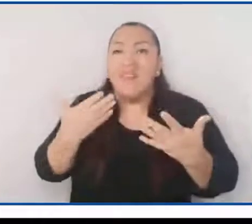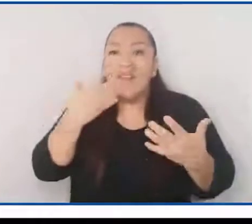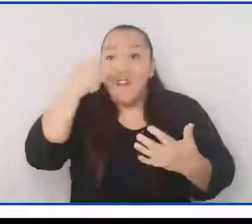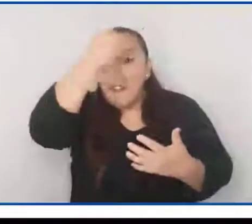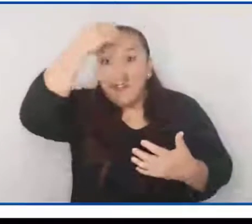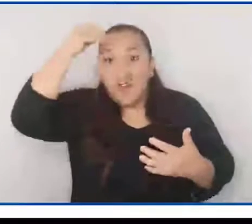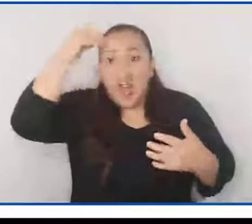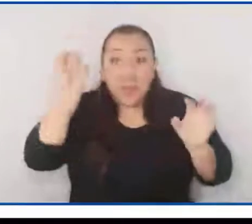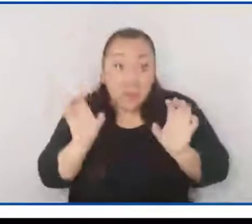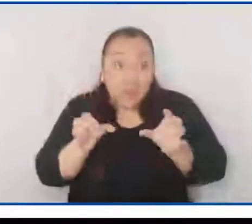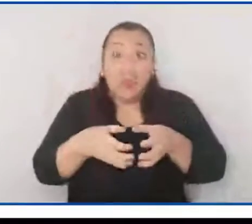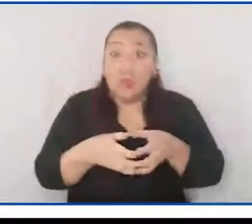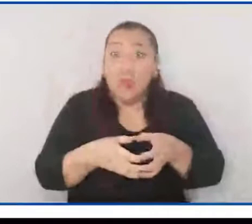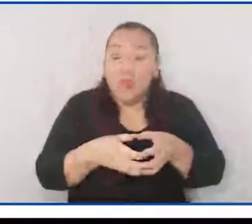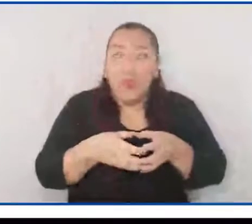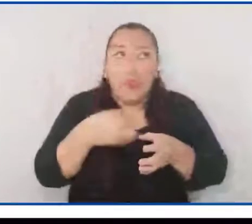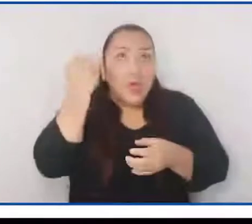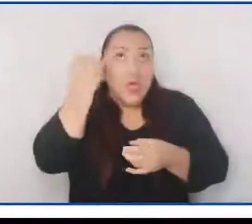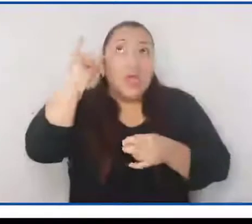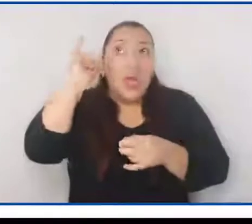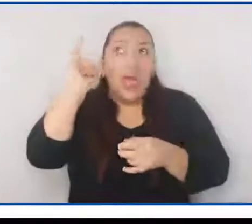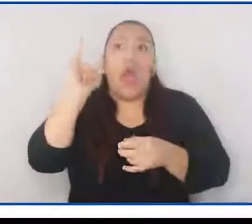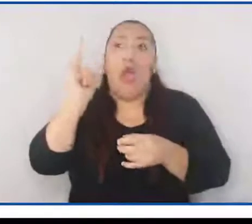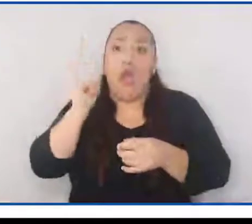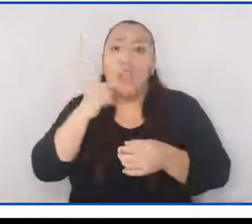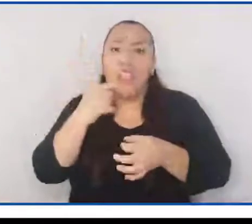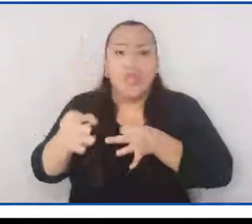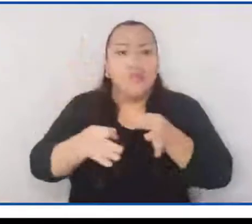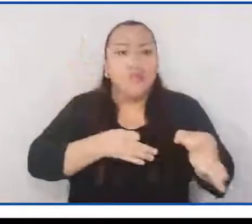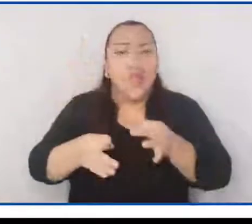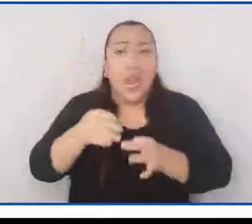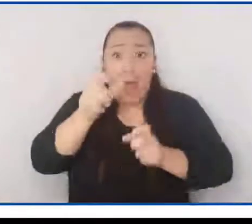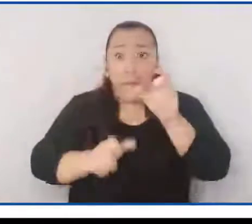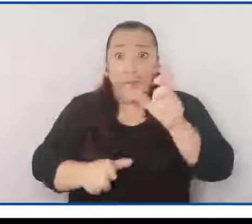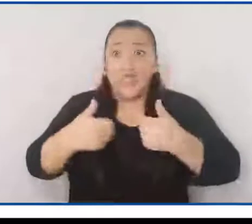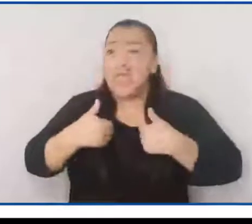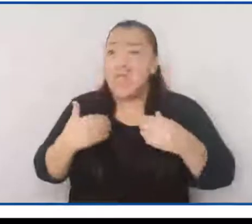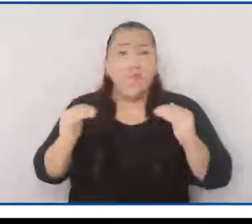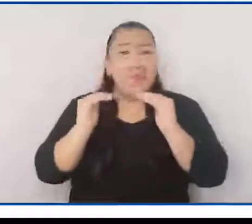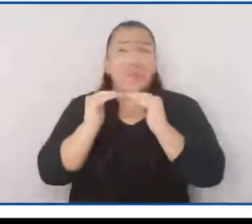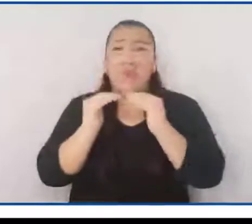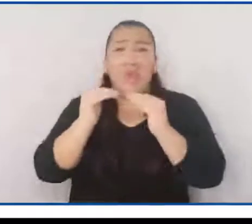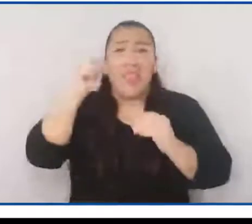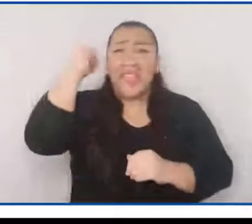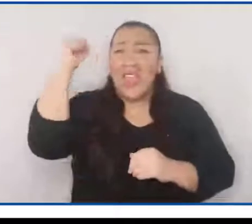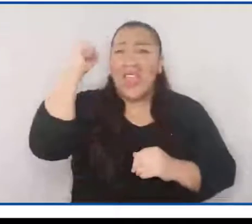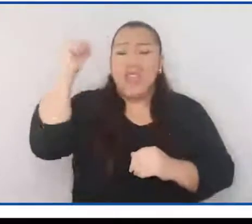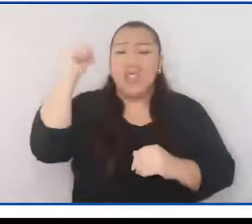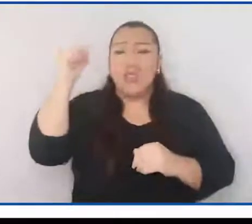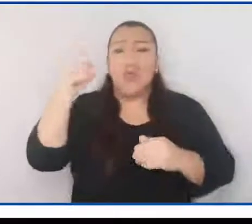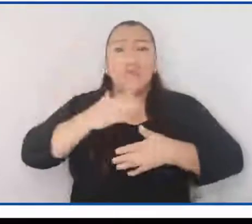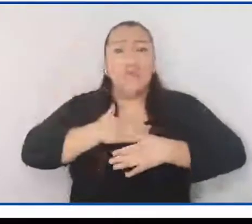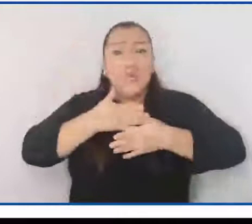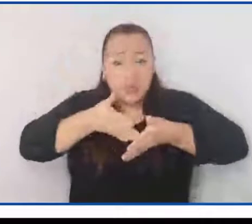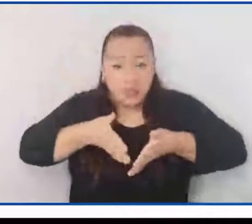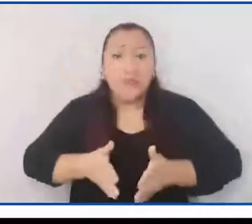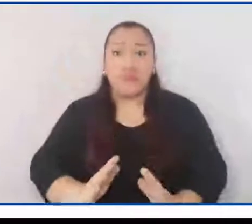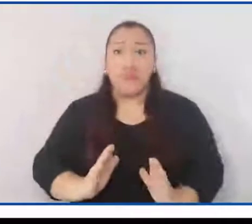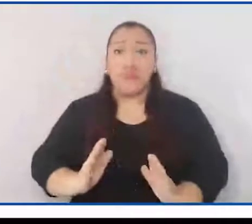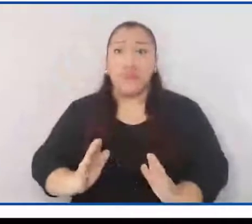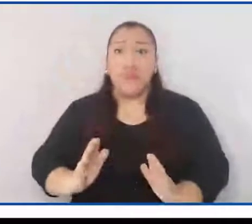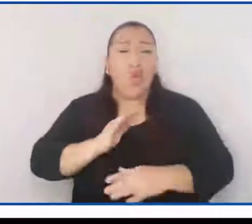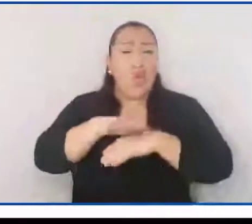que dicho concepto integró la idea de que las personas tenían los mismos derechos por